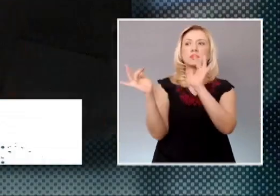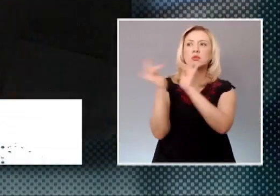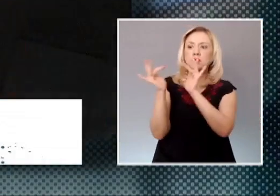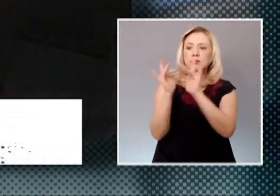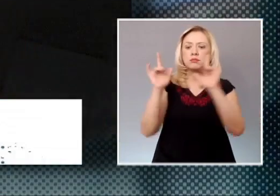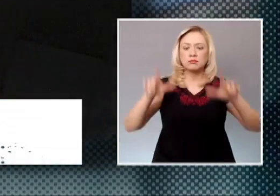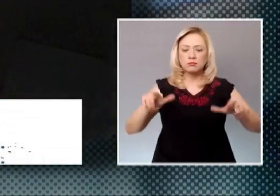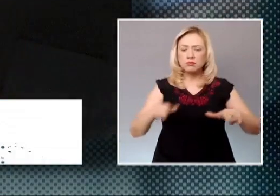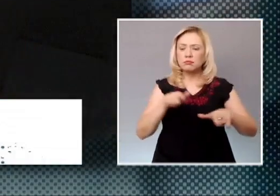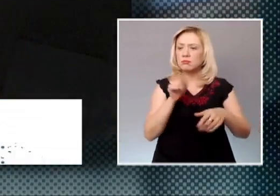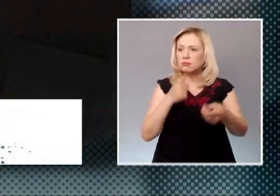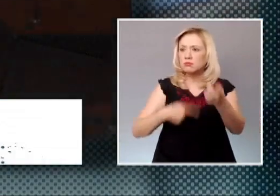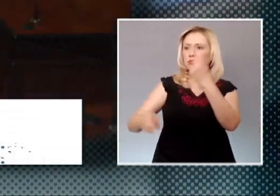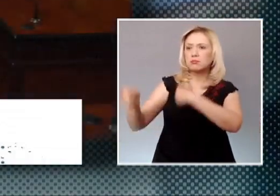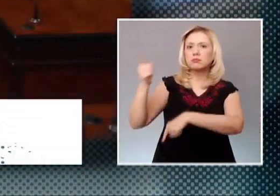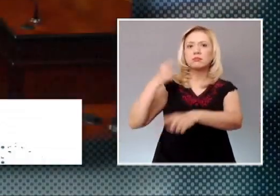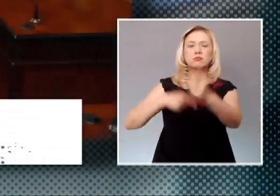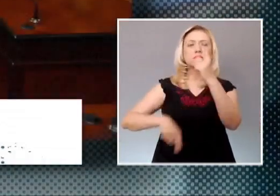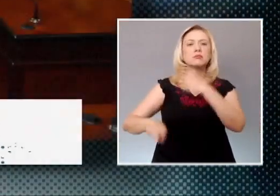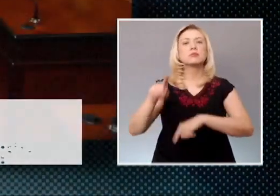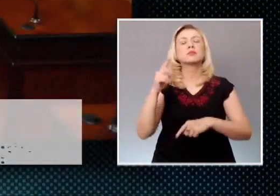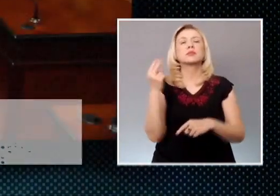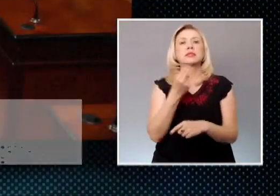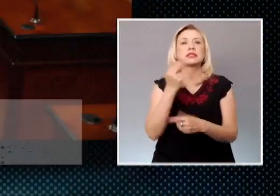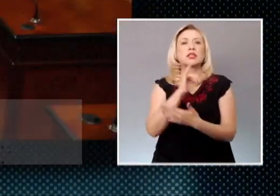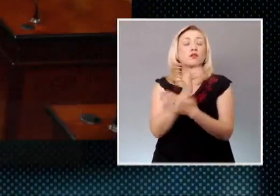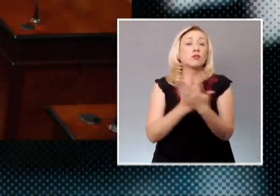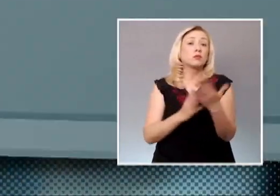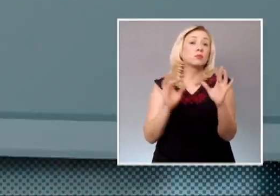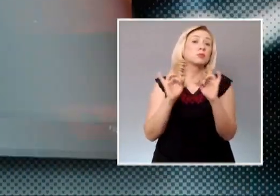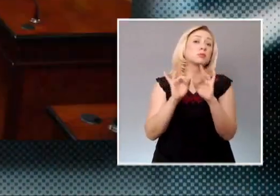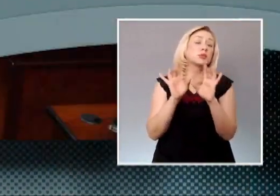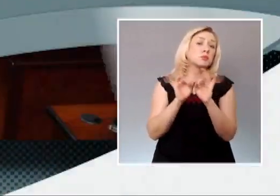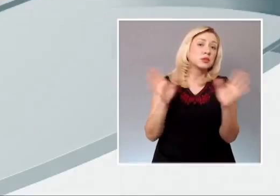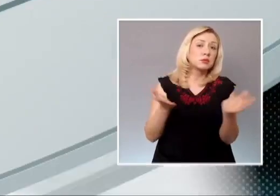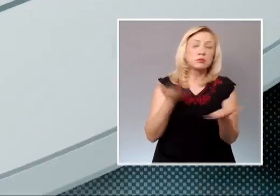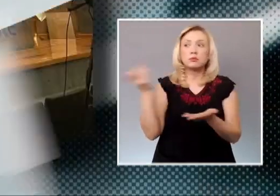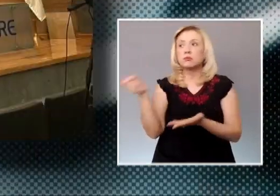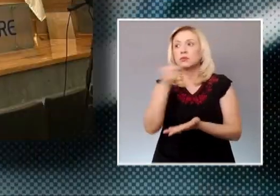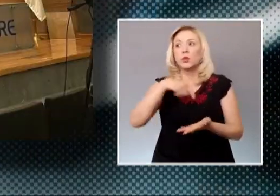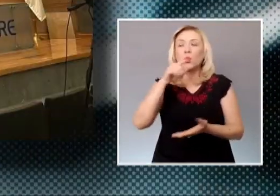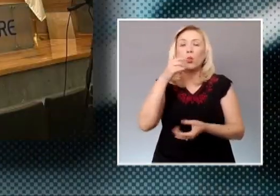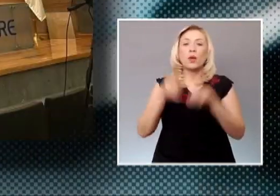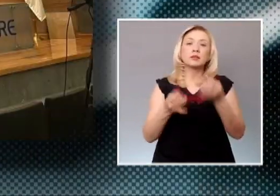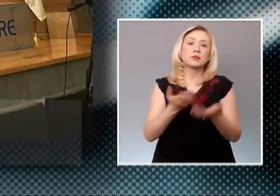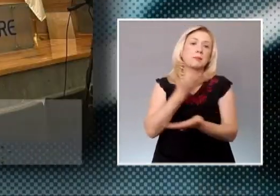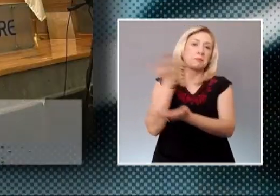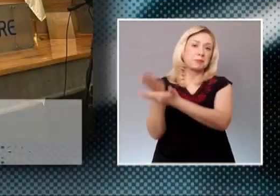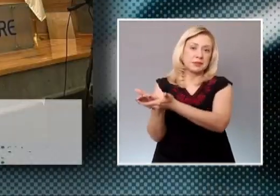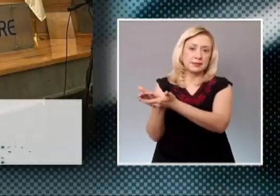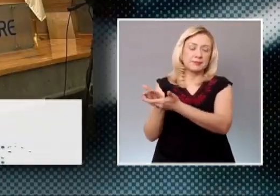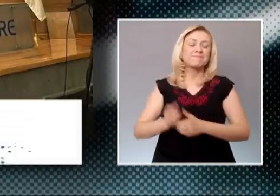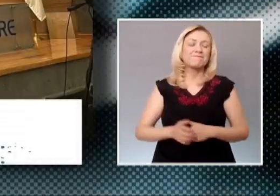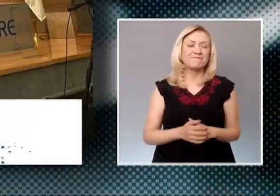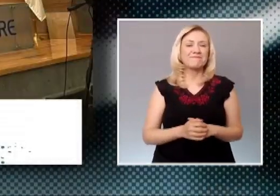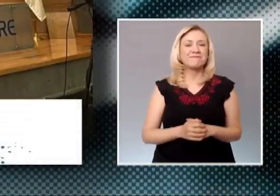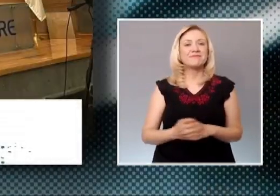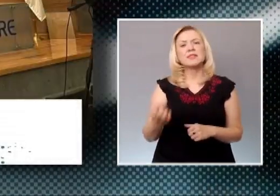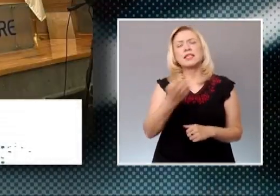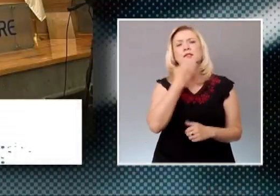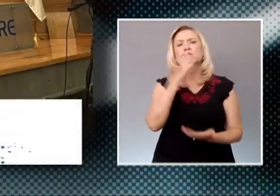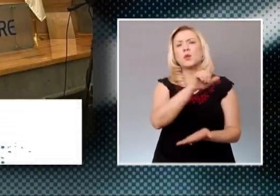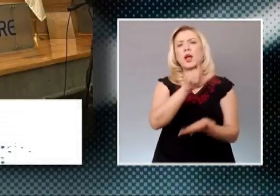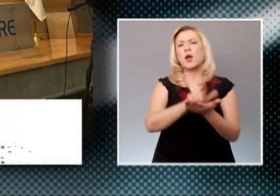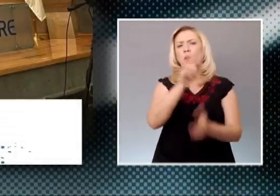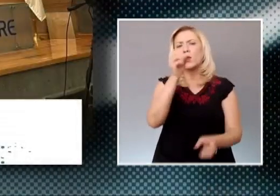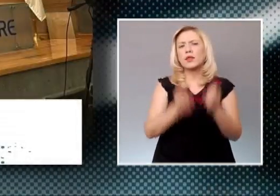para el requerimiento de información por parte de las y los jueces. En la Escuela Judicial de Aguascalientes se llevó